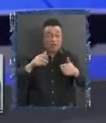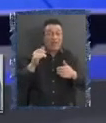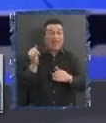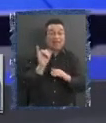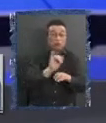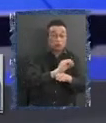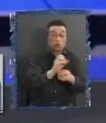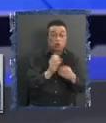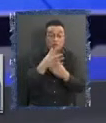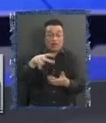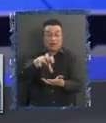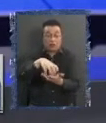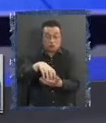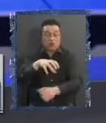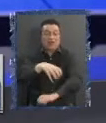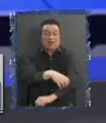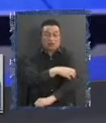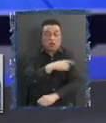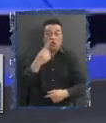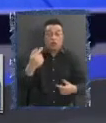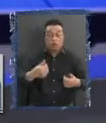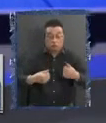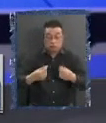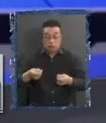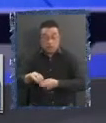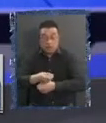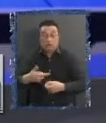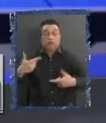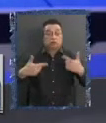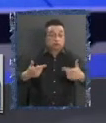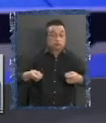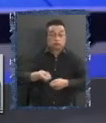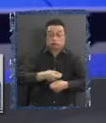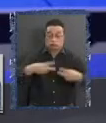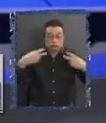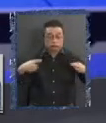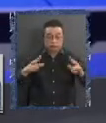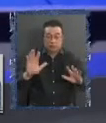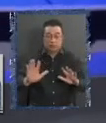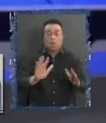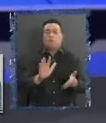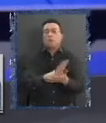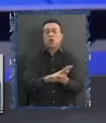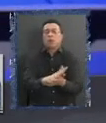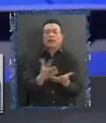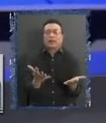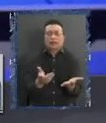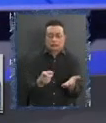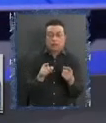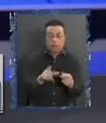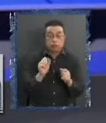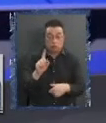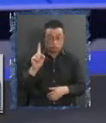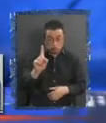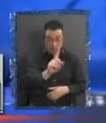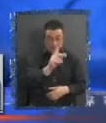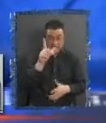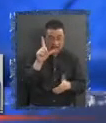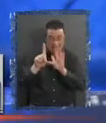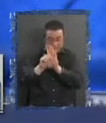tener Autonomía política Administrativa y financiera ¿Qué significa en concreto esto? Por ejemplo ¿Van a poder tener Sus propias leyes? No